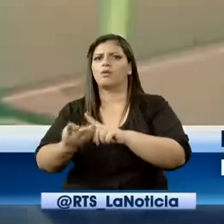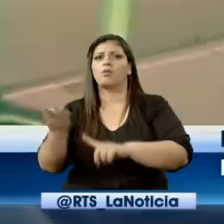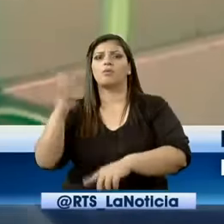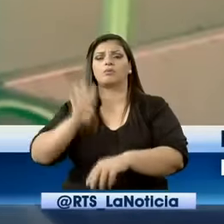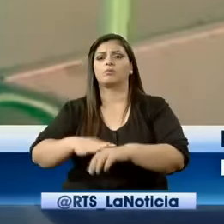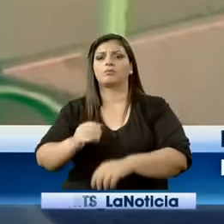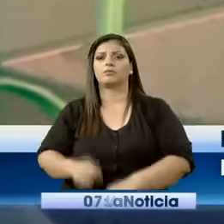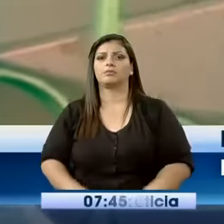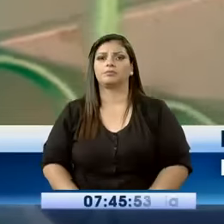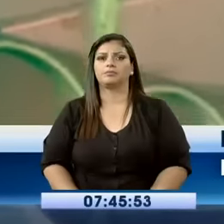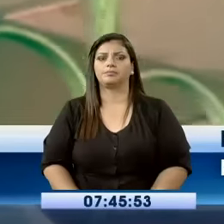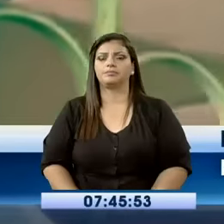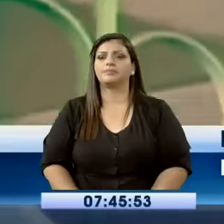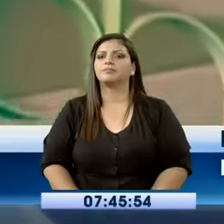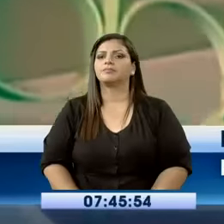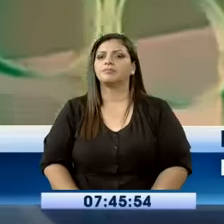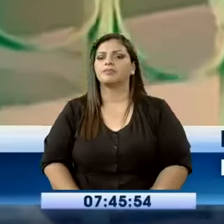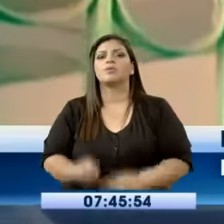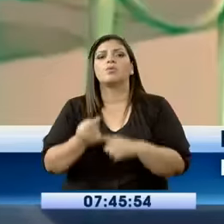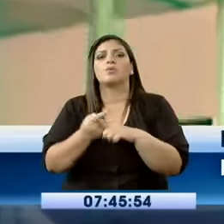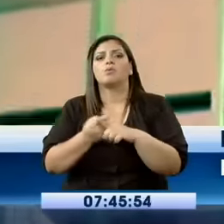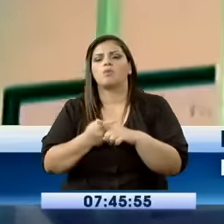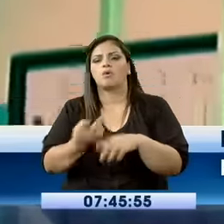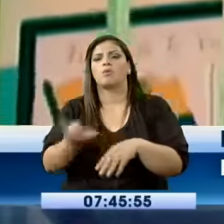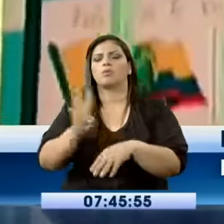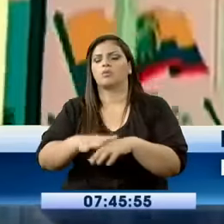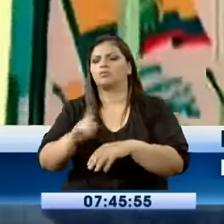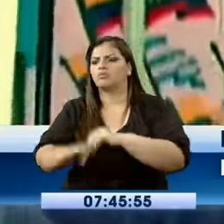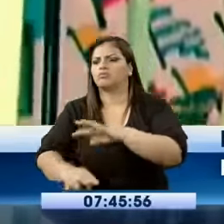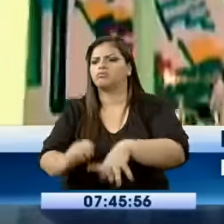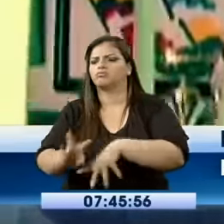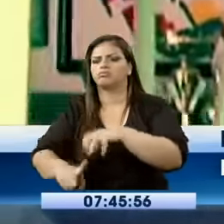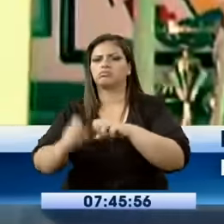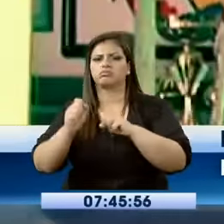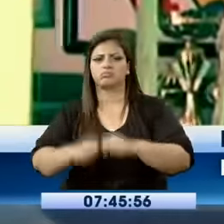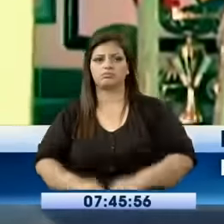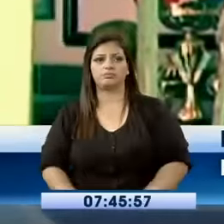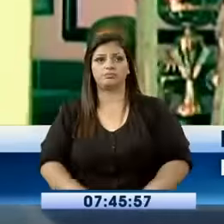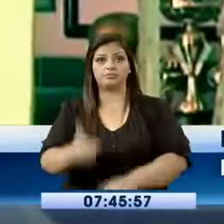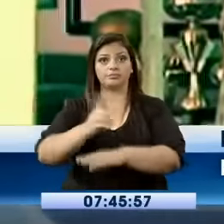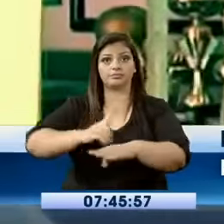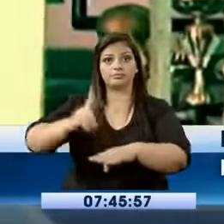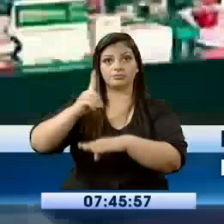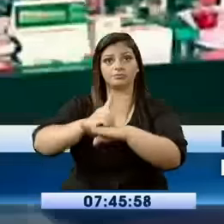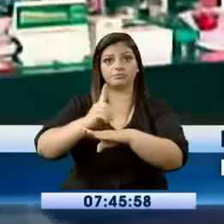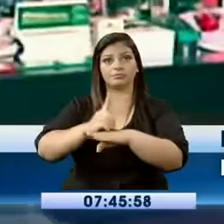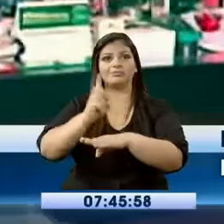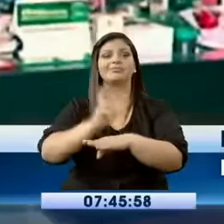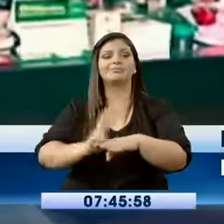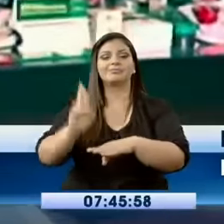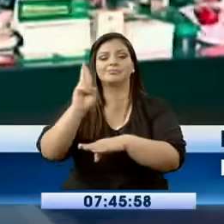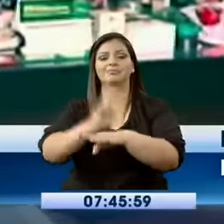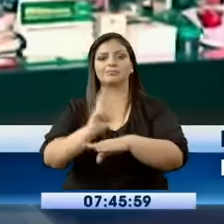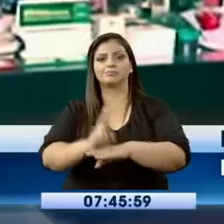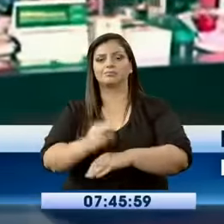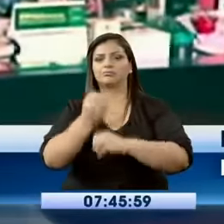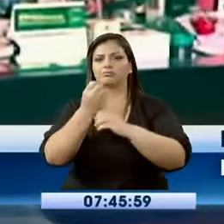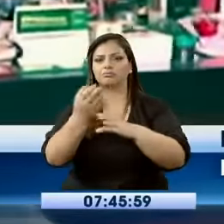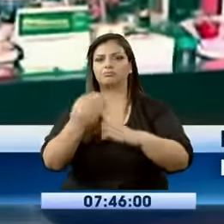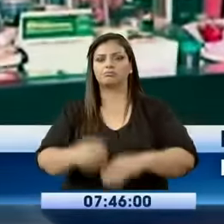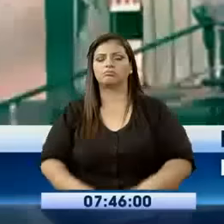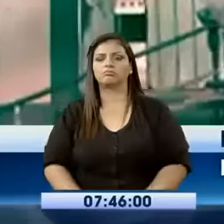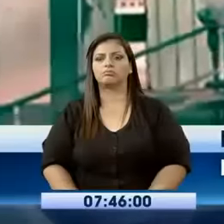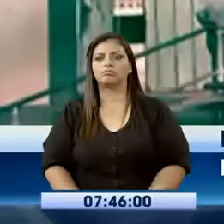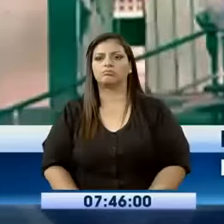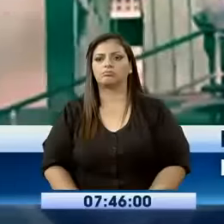en solo un mes. Así lo denuncian ellos y la rectora del establecimiento. Los